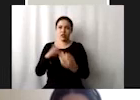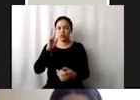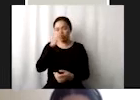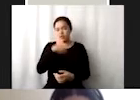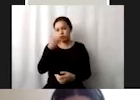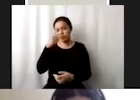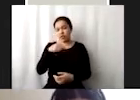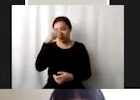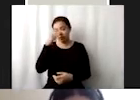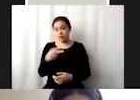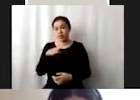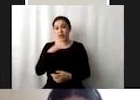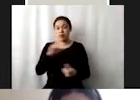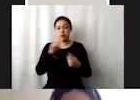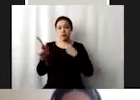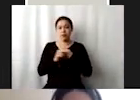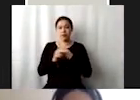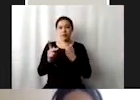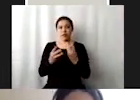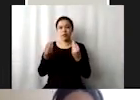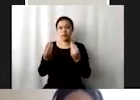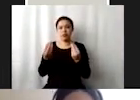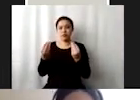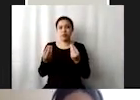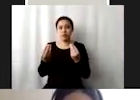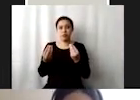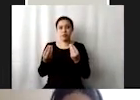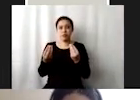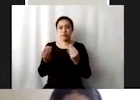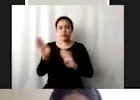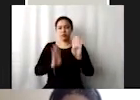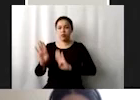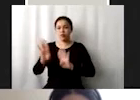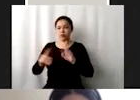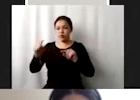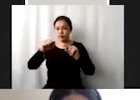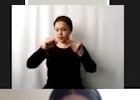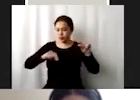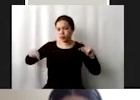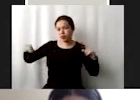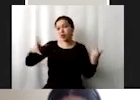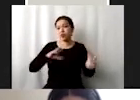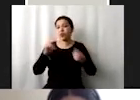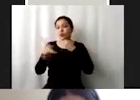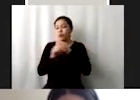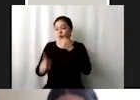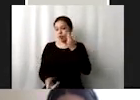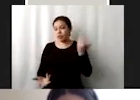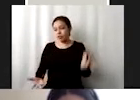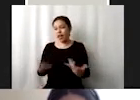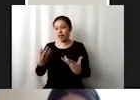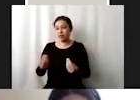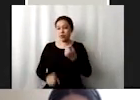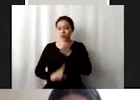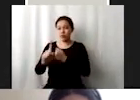es un país con muchos ecosistemas y sin duda un país que se ha visto pues altamente golpeado por